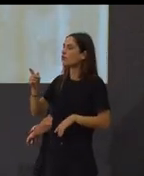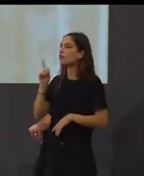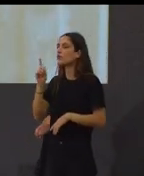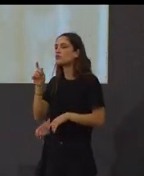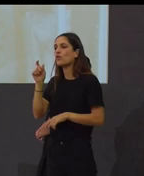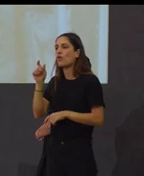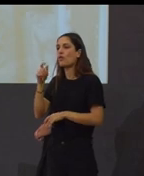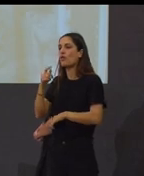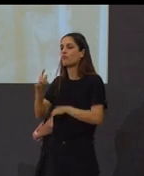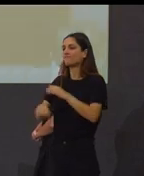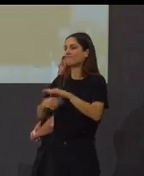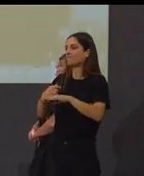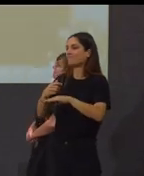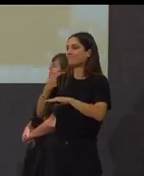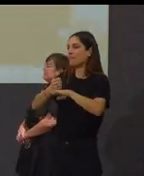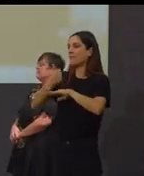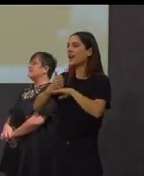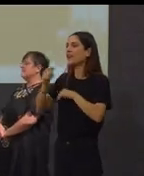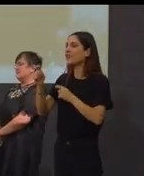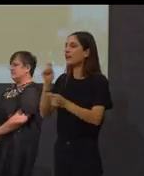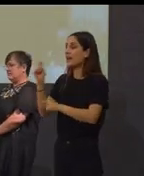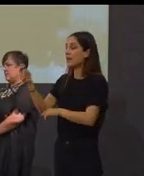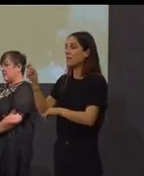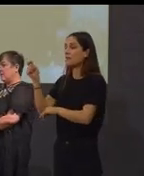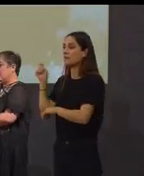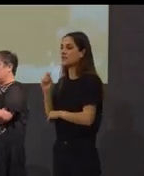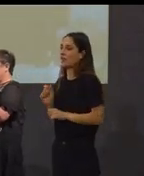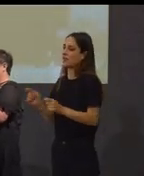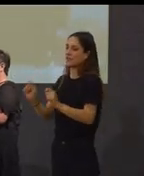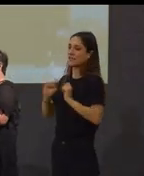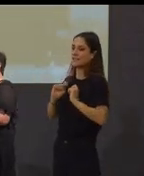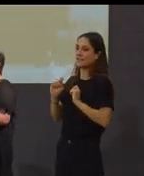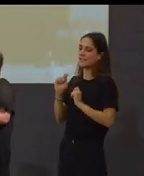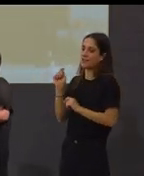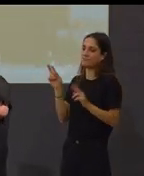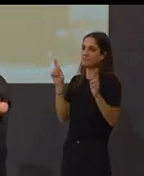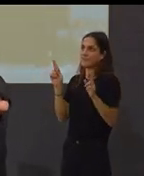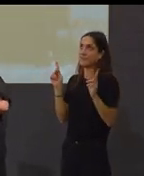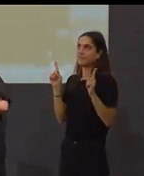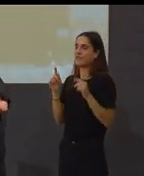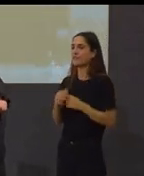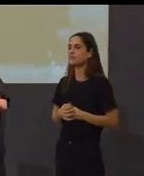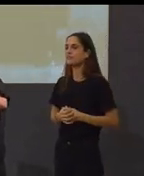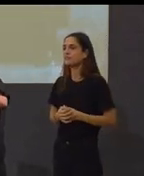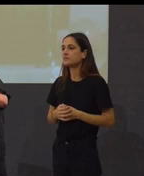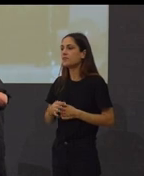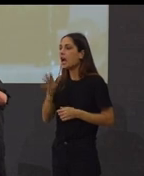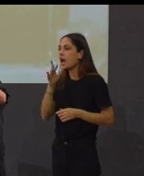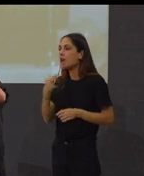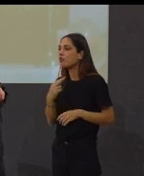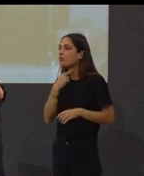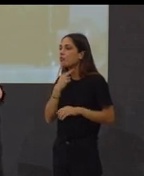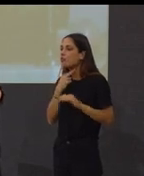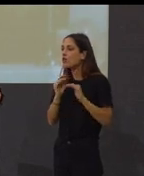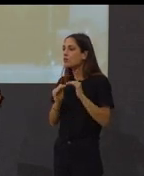pescadores y marineros cabe depositar la esperanza. Vai cambiar o tono, vai a ir a mayor.